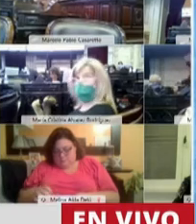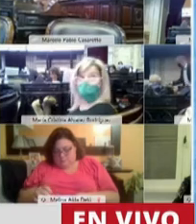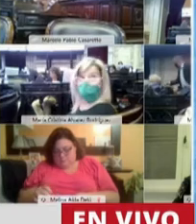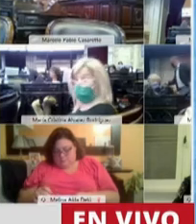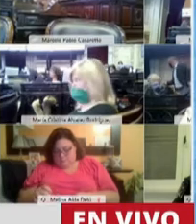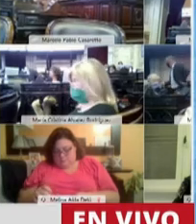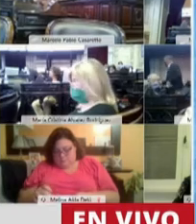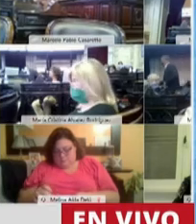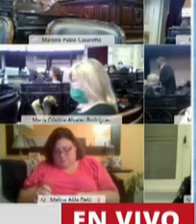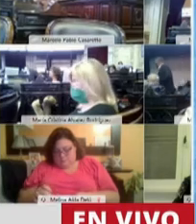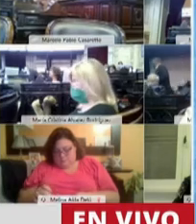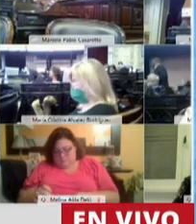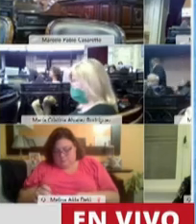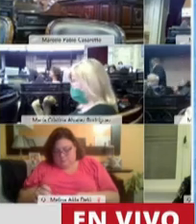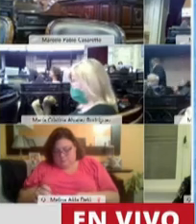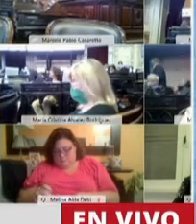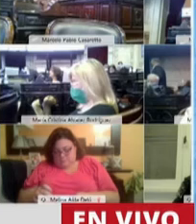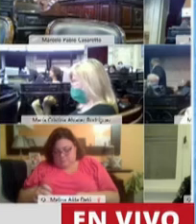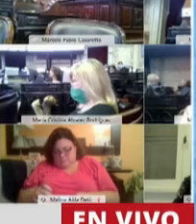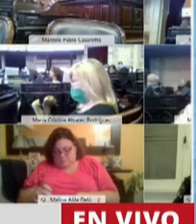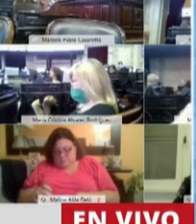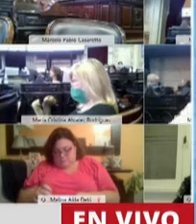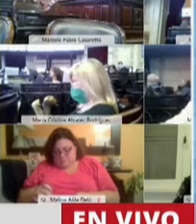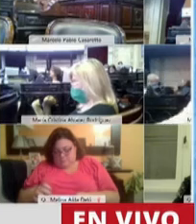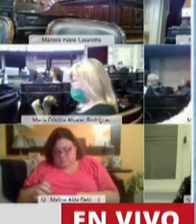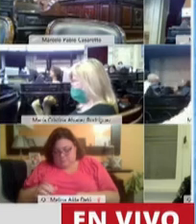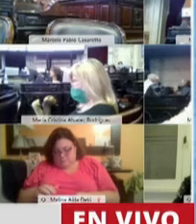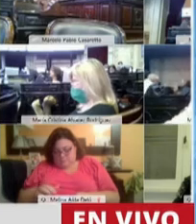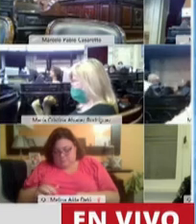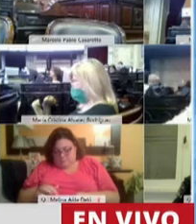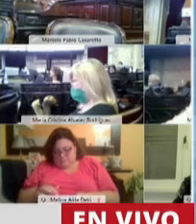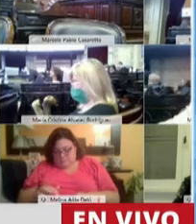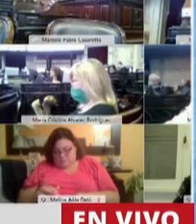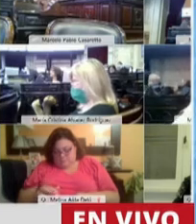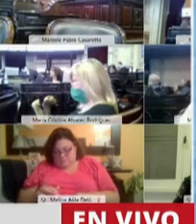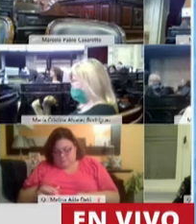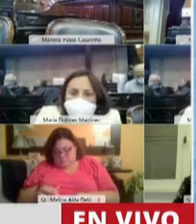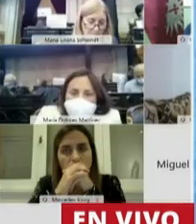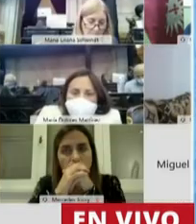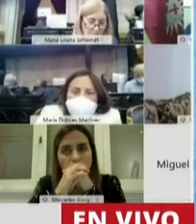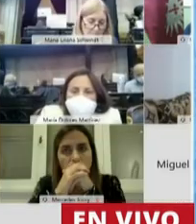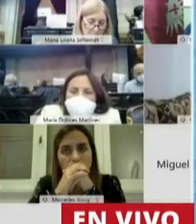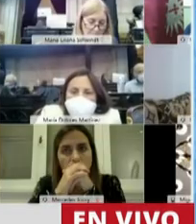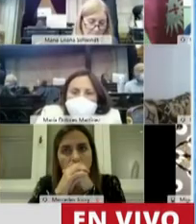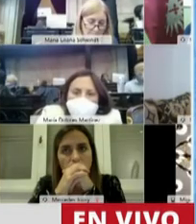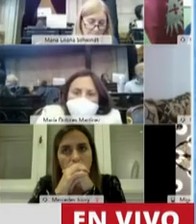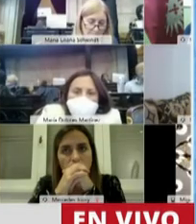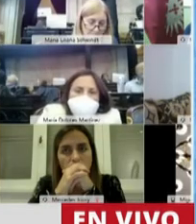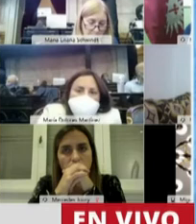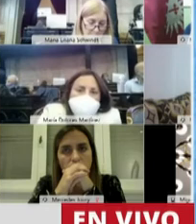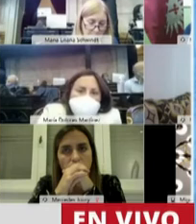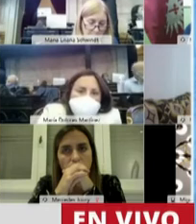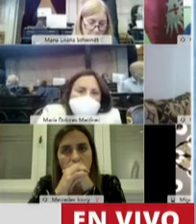está dedicada a cualquiera oportunismo. Esta postura nada tiene que ver con el futuro del maestro Sirona, en señalando